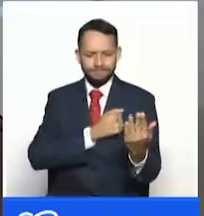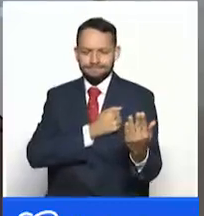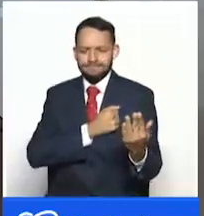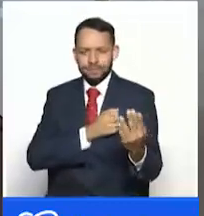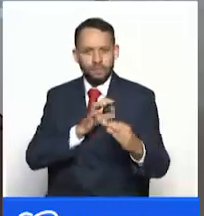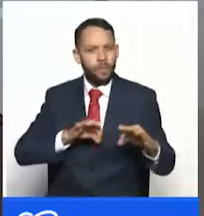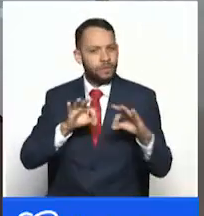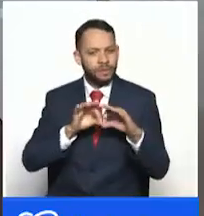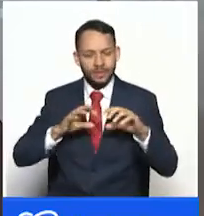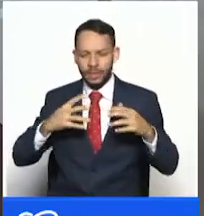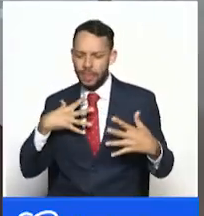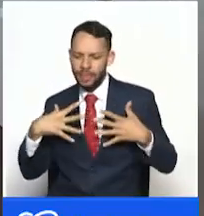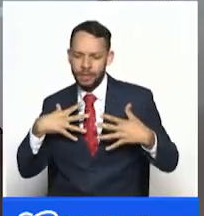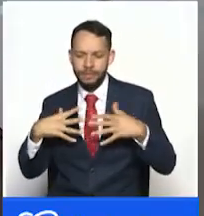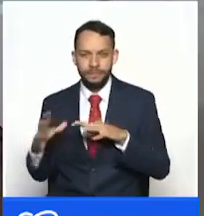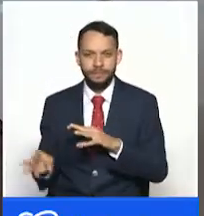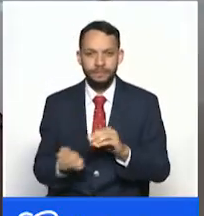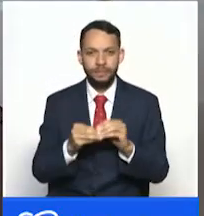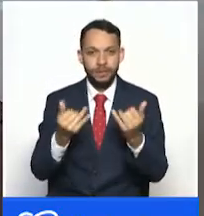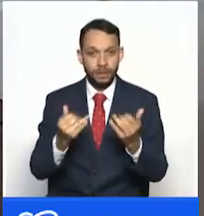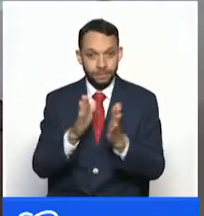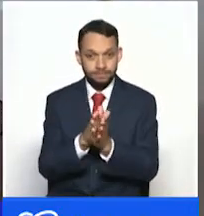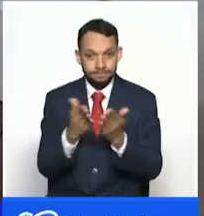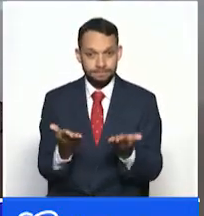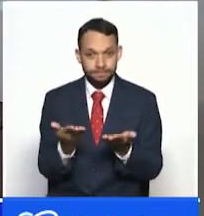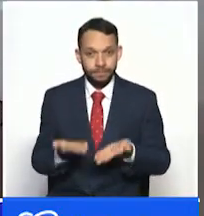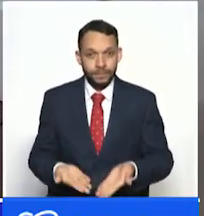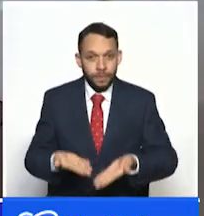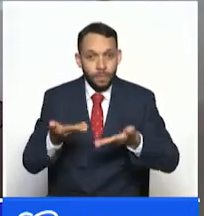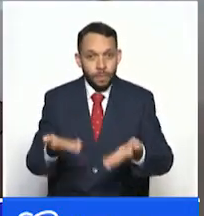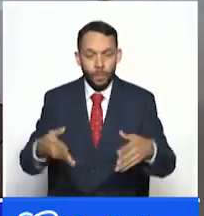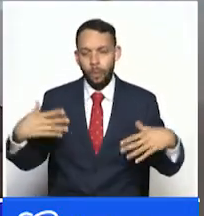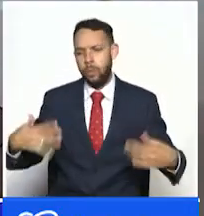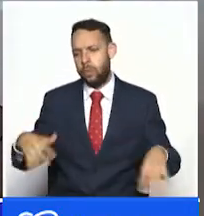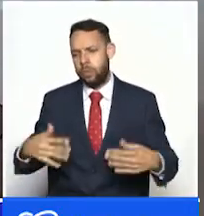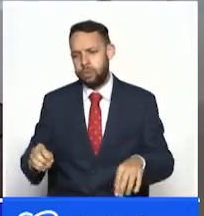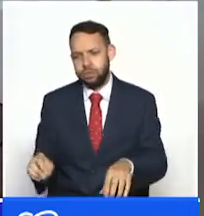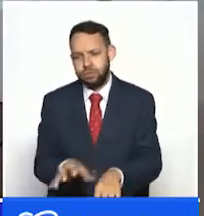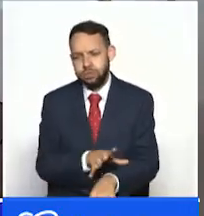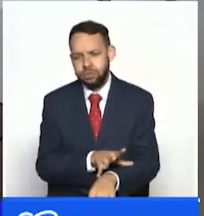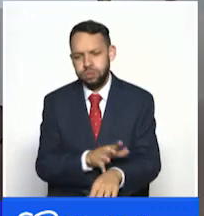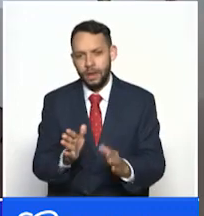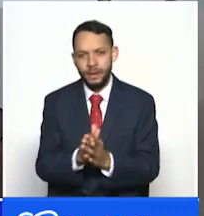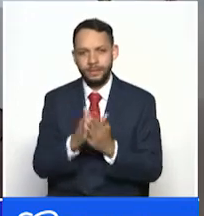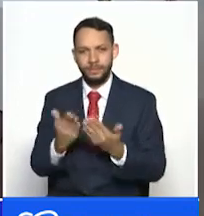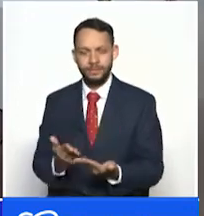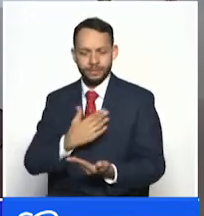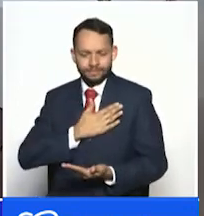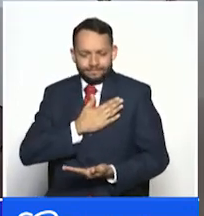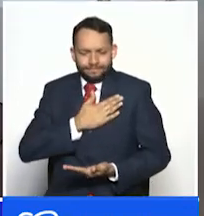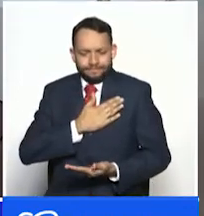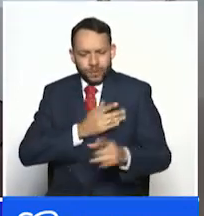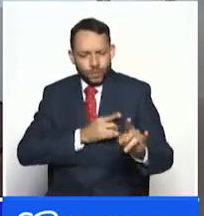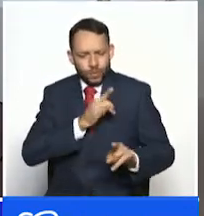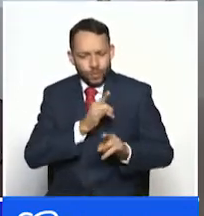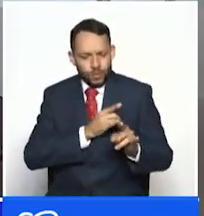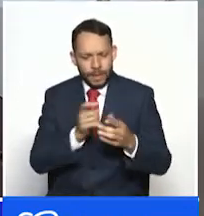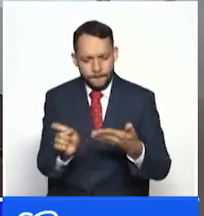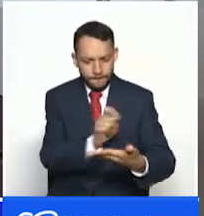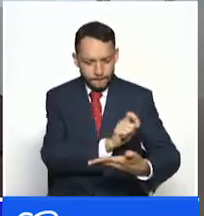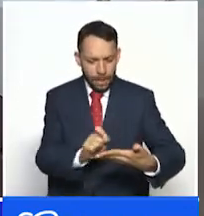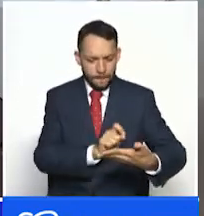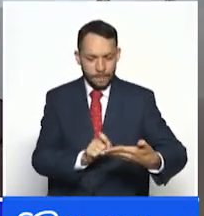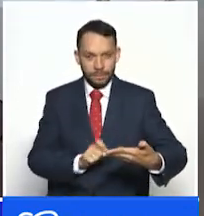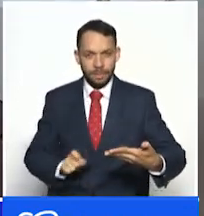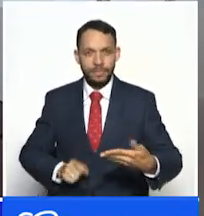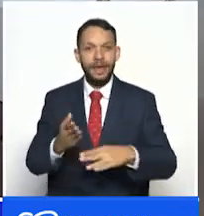tengo el gusto de presentarle a la comunidad del eje cafetero mi novela El legado del escribano novela